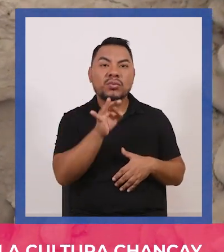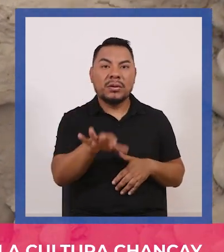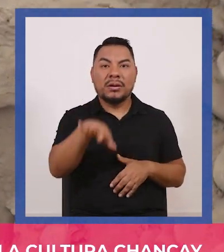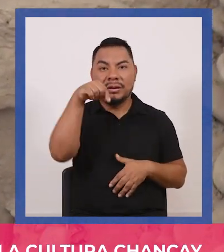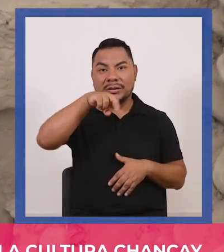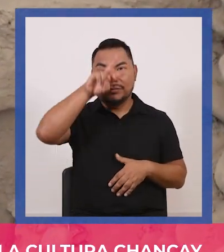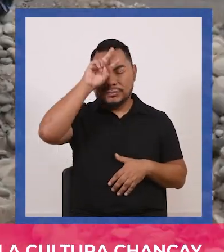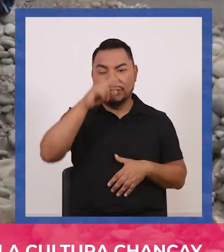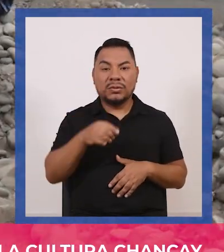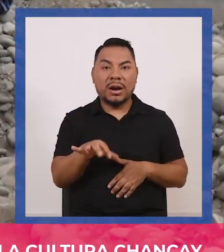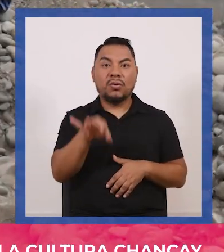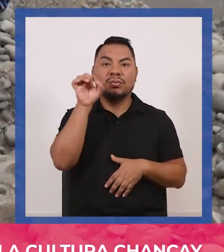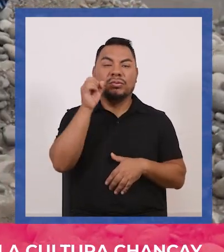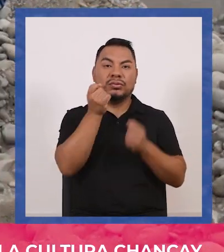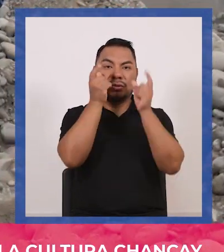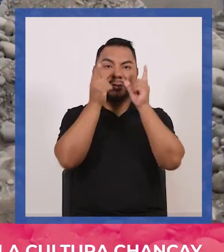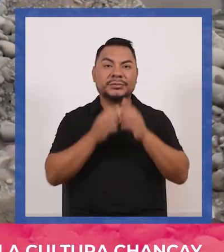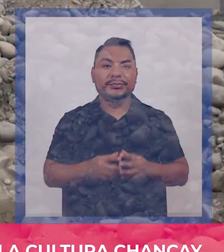encontrada en nuestro país